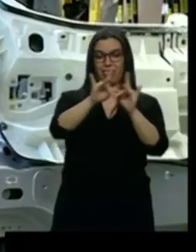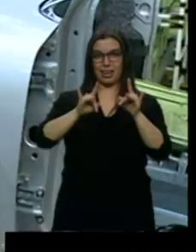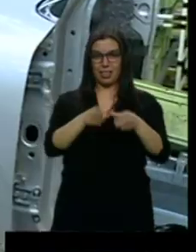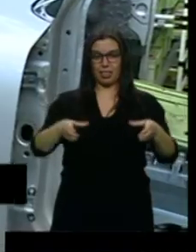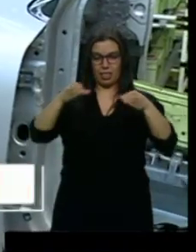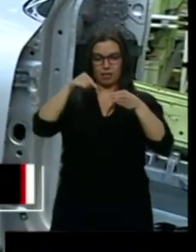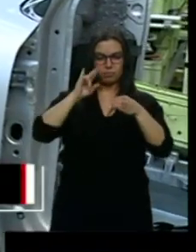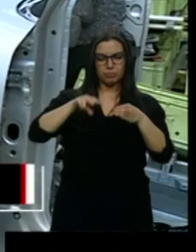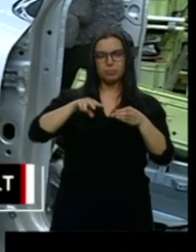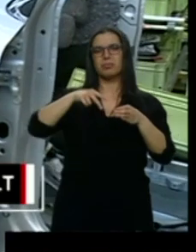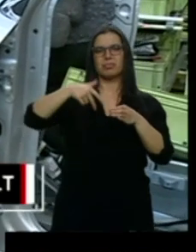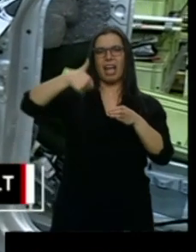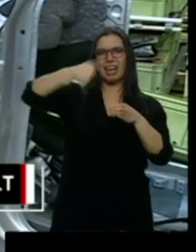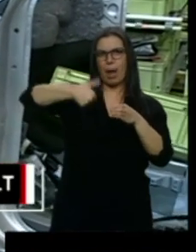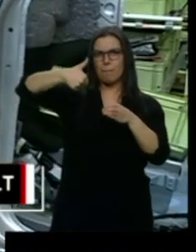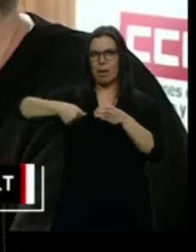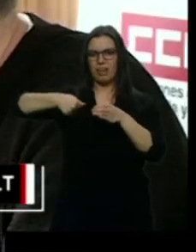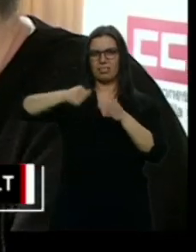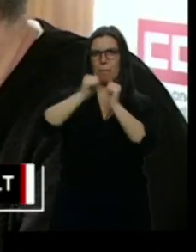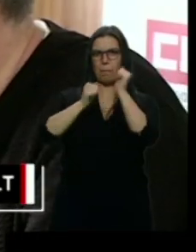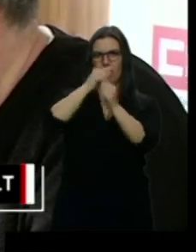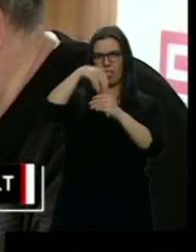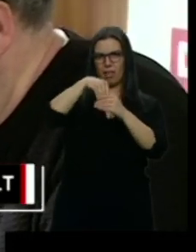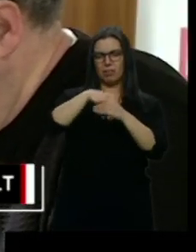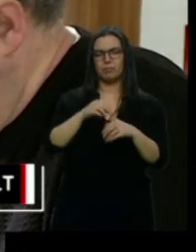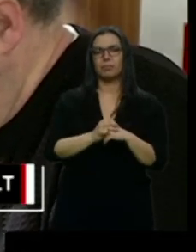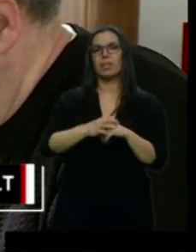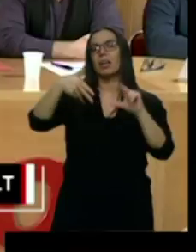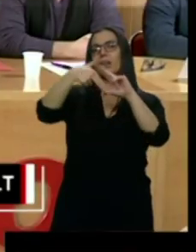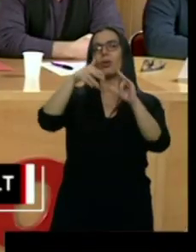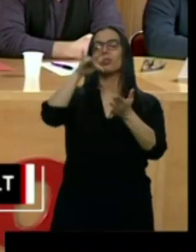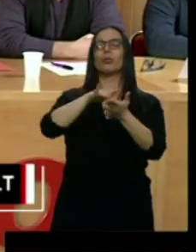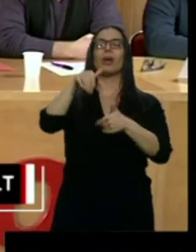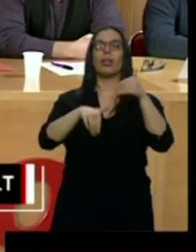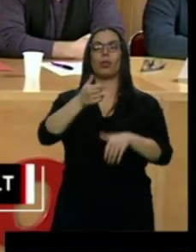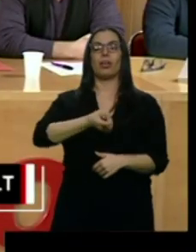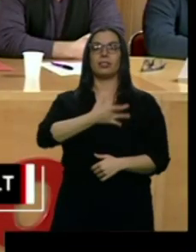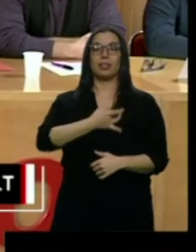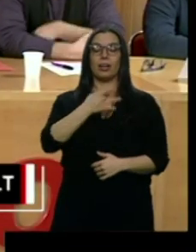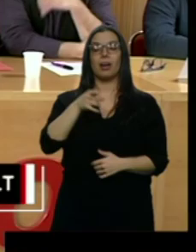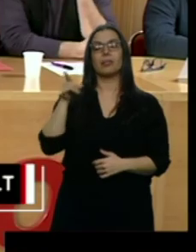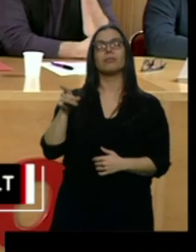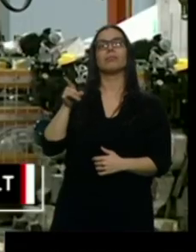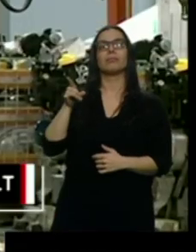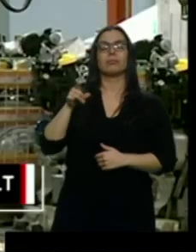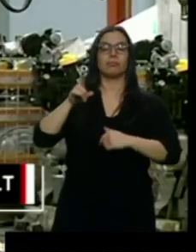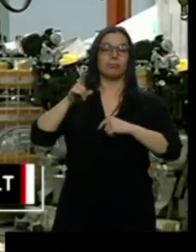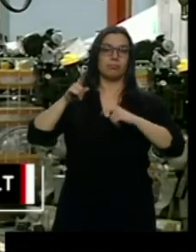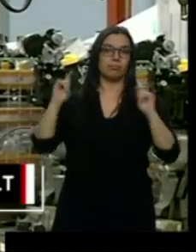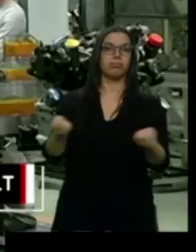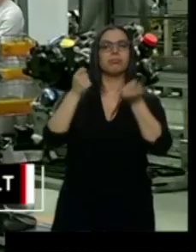Renor celebra elecciones sindicales y comisiones obreras. Hace campaña en Valladolid y Palencia con su secretario general Unai Sordo. 10.000 trabajadores